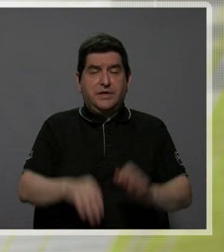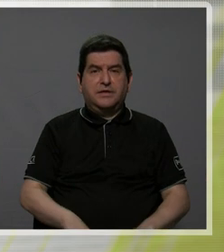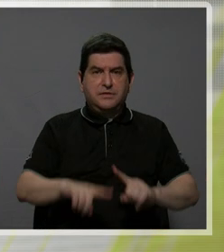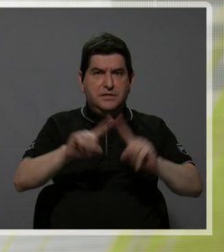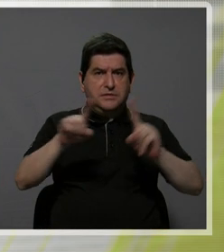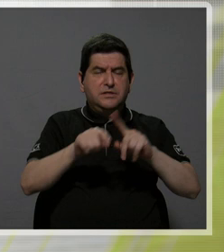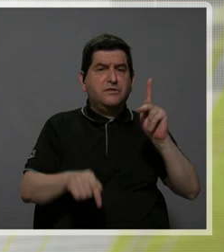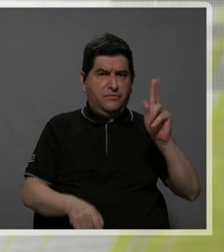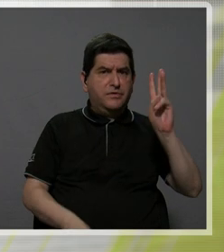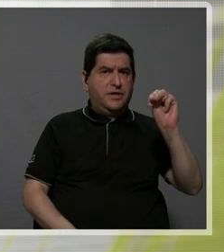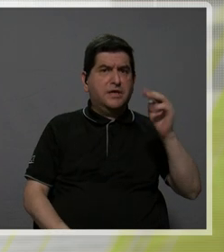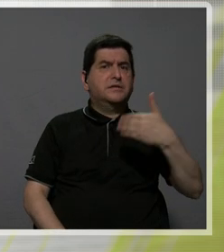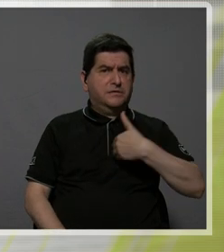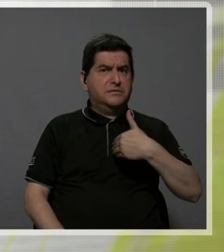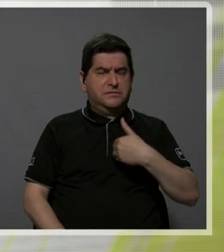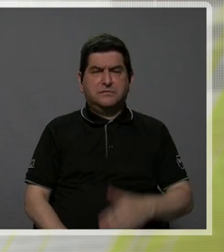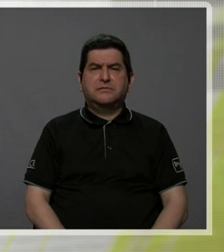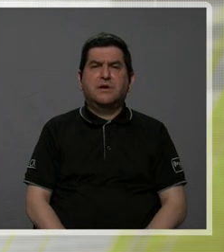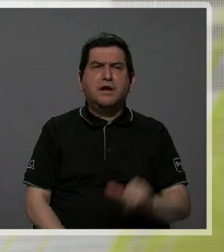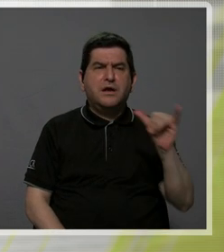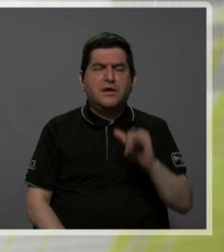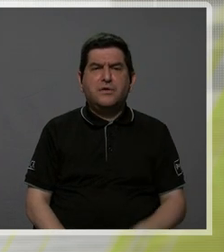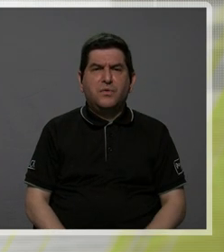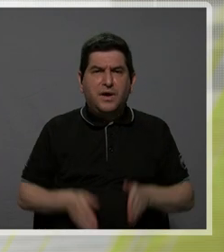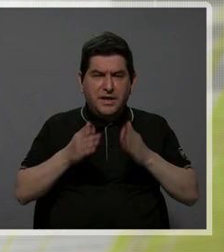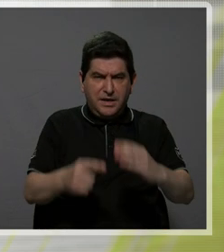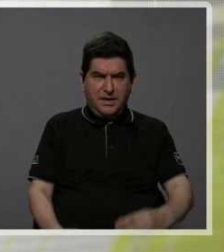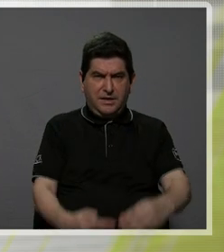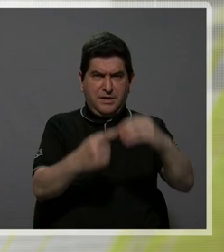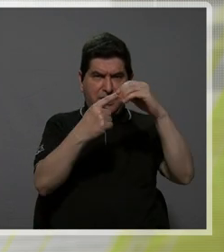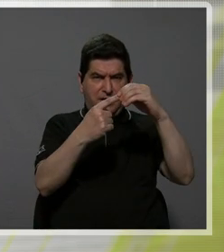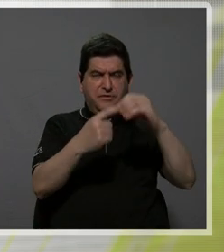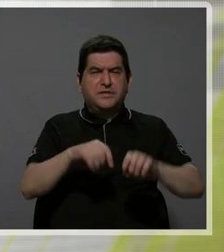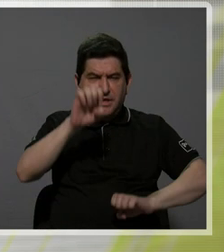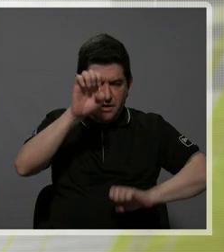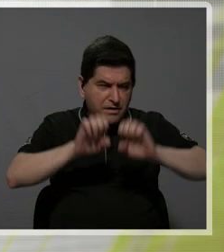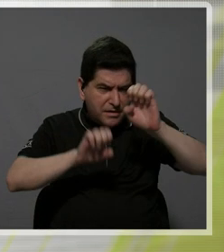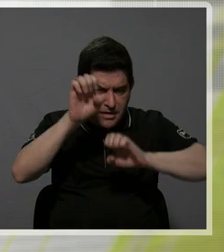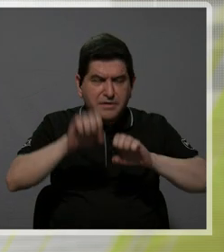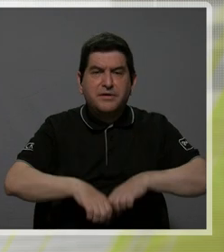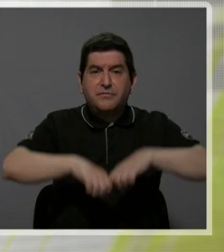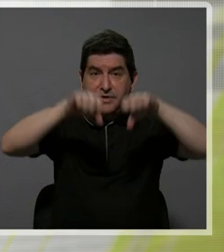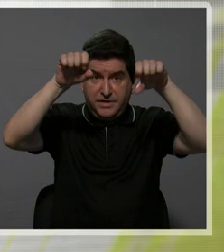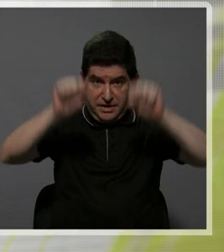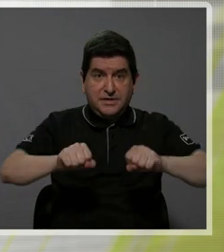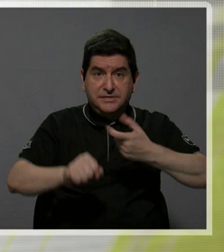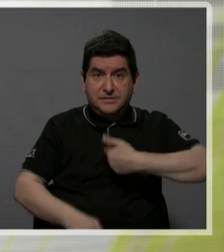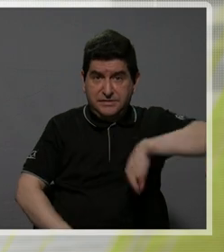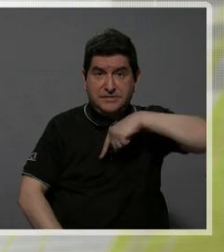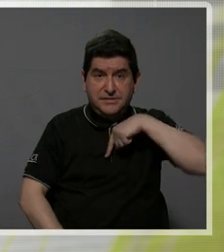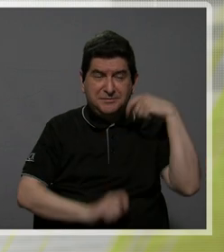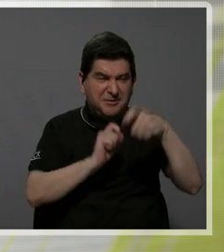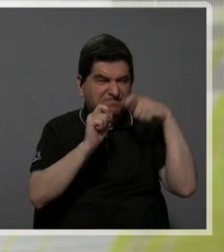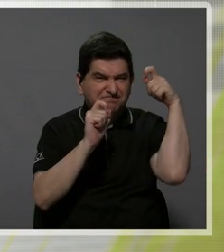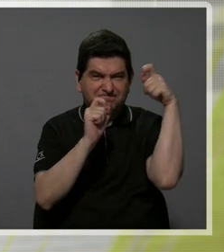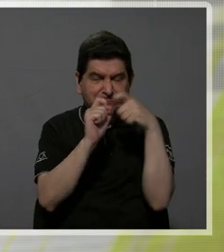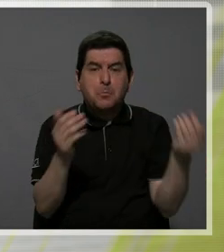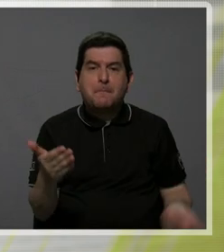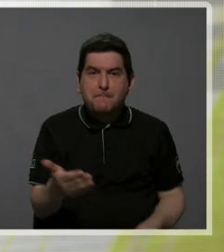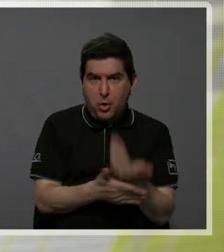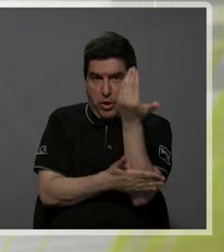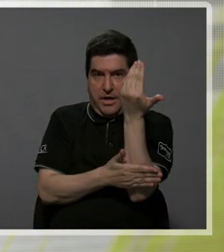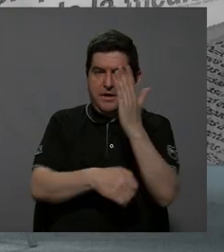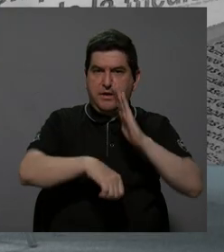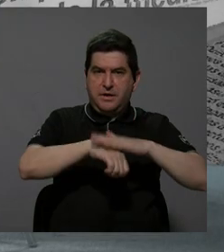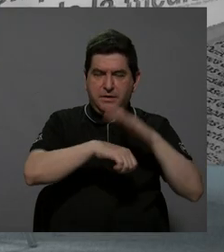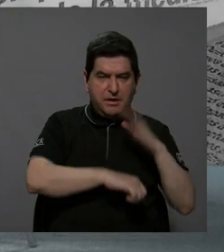varios kilómetros. Asimismo, la troncal principal también la tenemos evaluada. Nuestros sistemas son muy específicos, muy modernos y